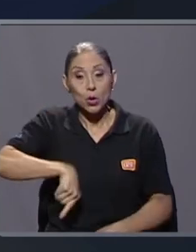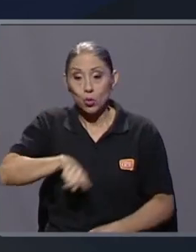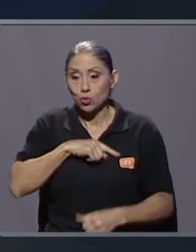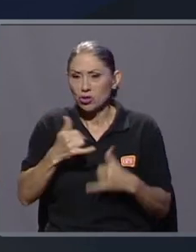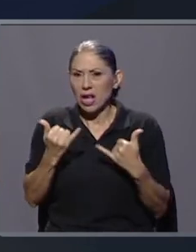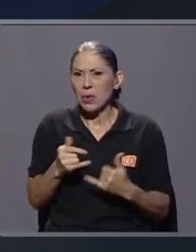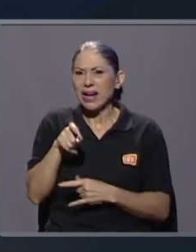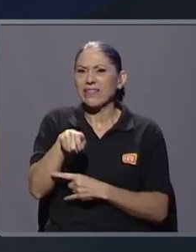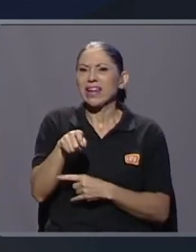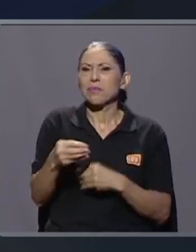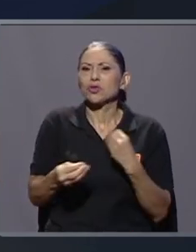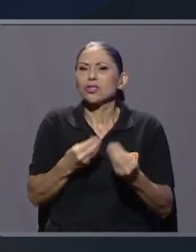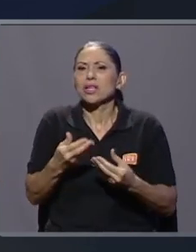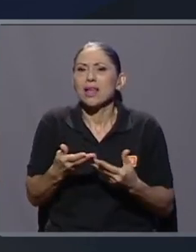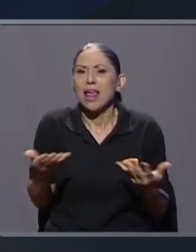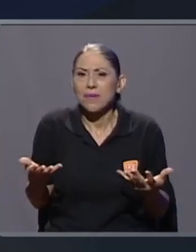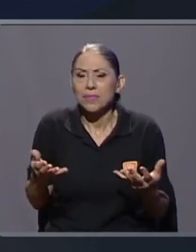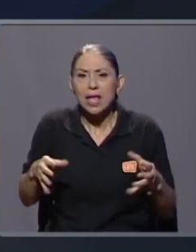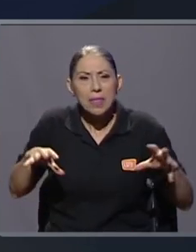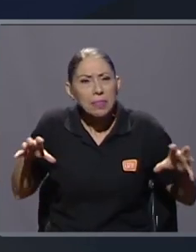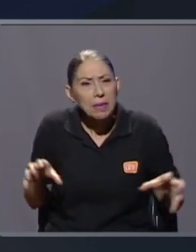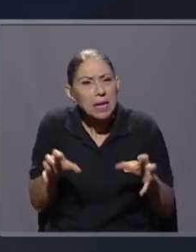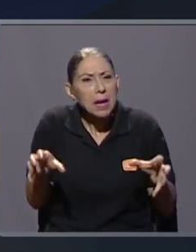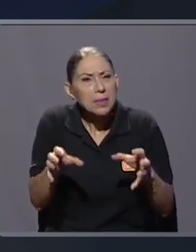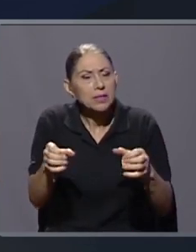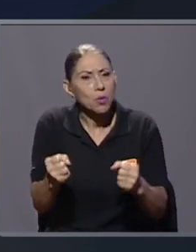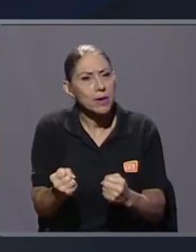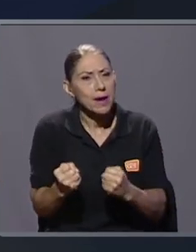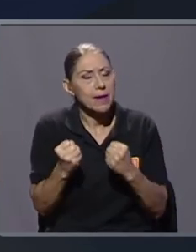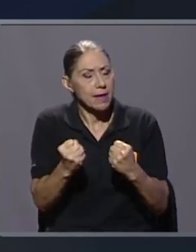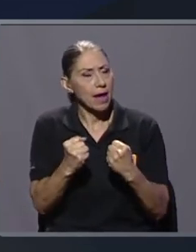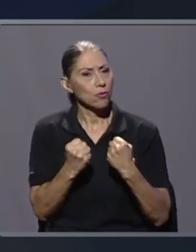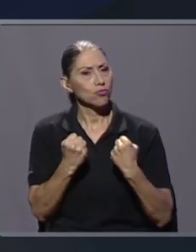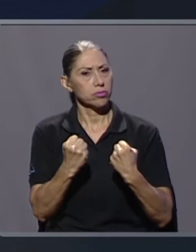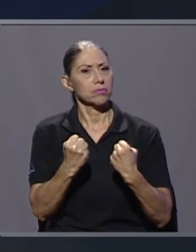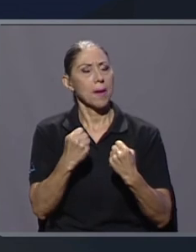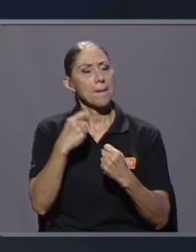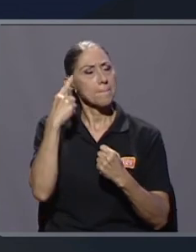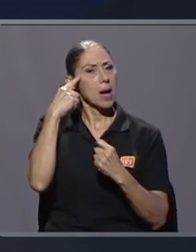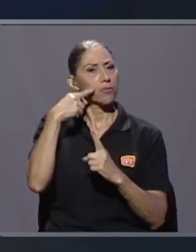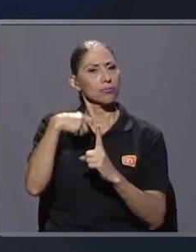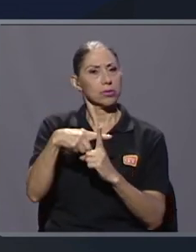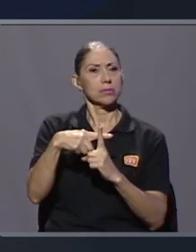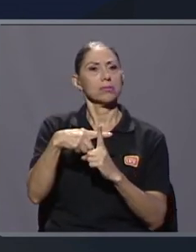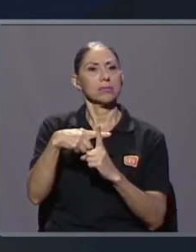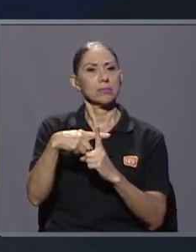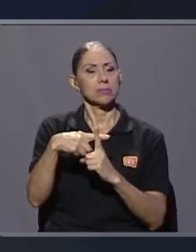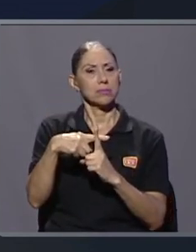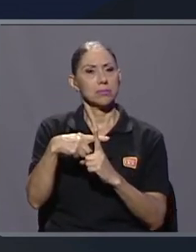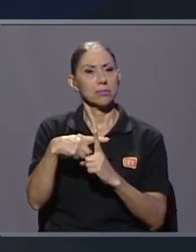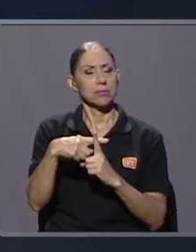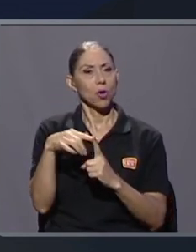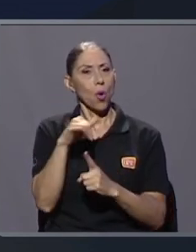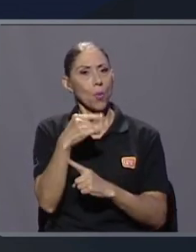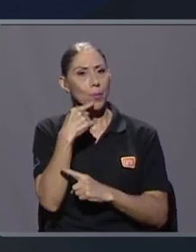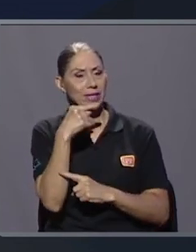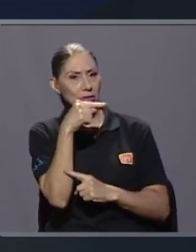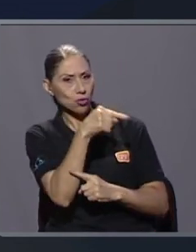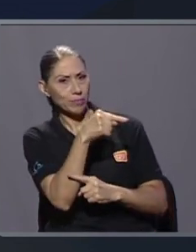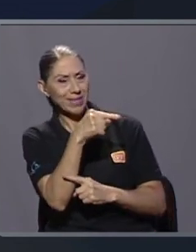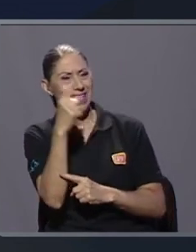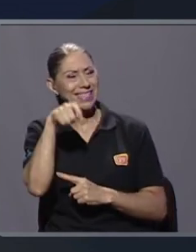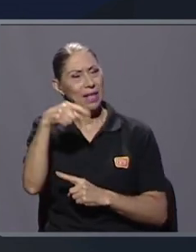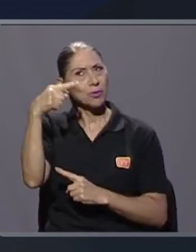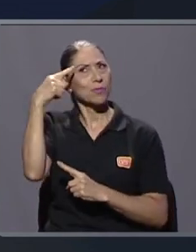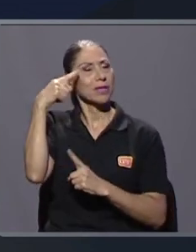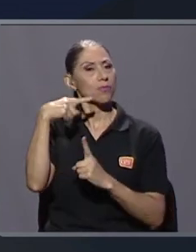ser un dinamismo, una energía, una vitalidad, un positivismo, justamente como vos lo mencionabas, para los años